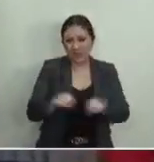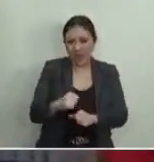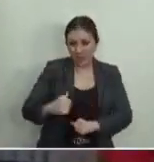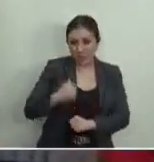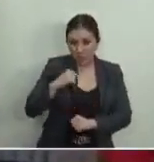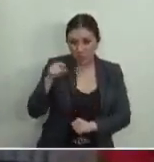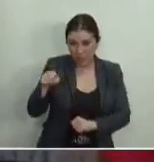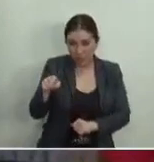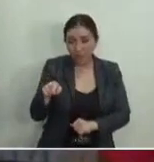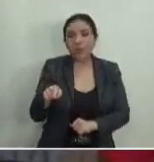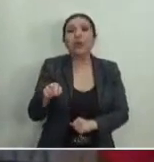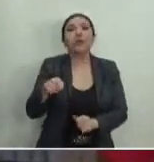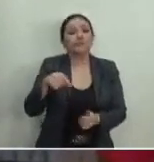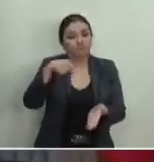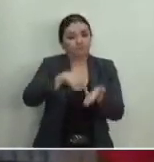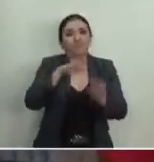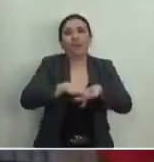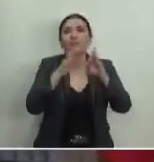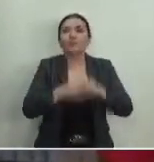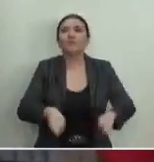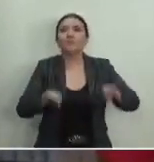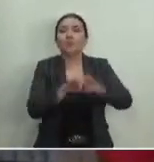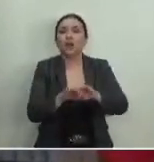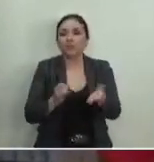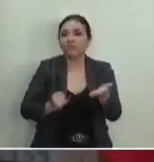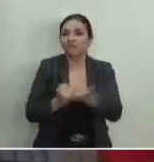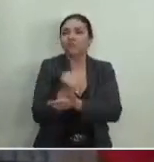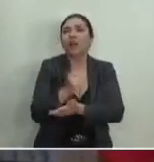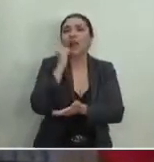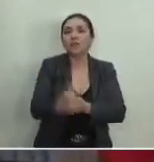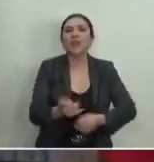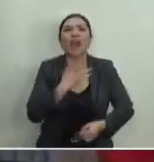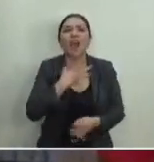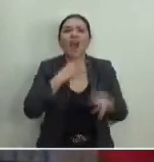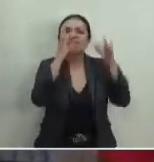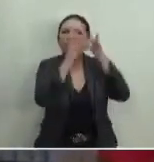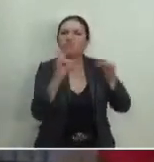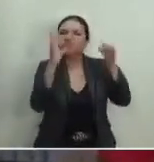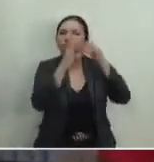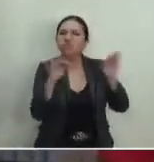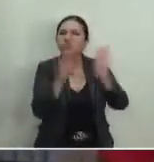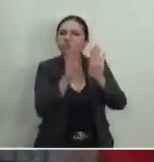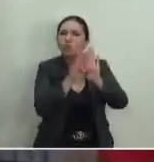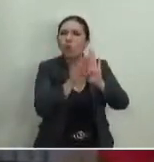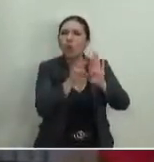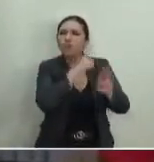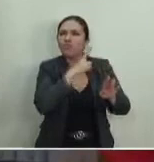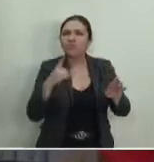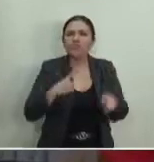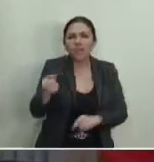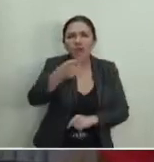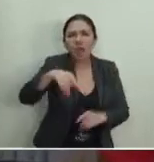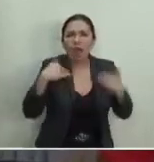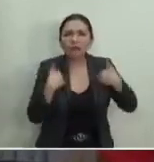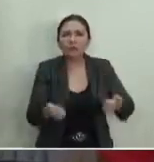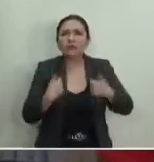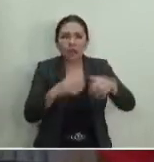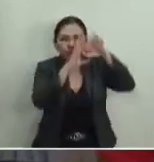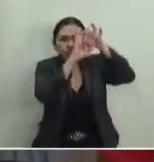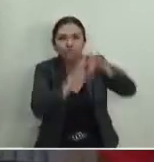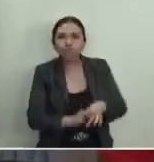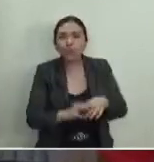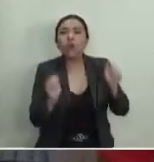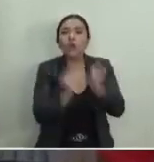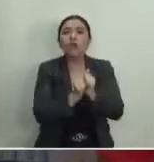es contundente en cuanto a que traza una línea, una pauta de interpretación y que busca darle